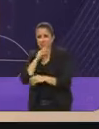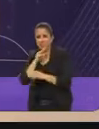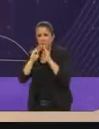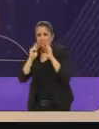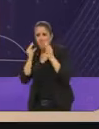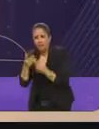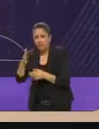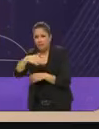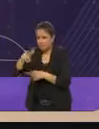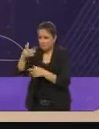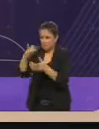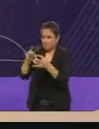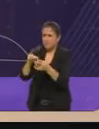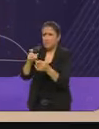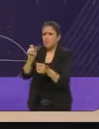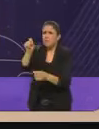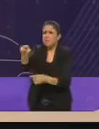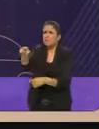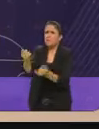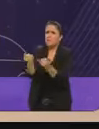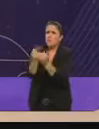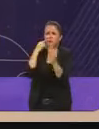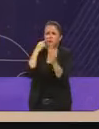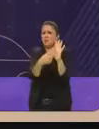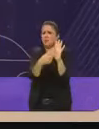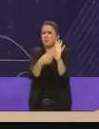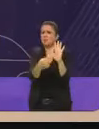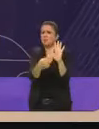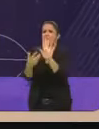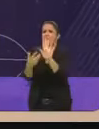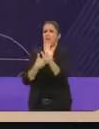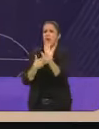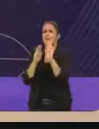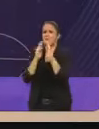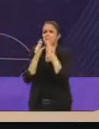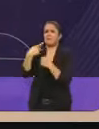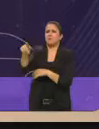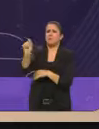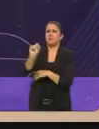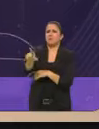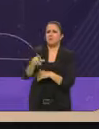respondas por el problema del cartel inmobiliario así que gracias